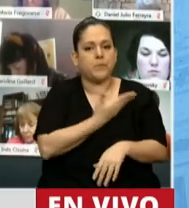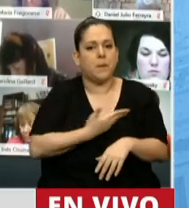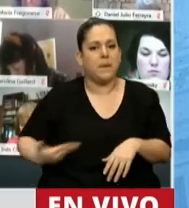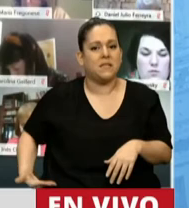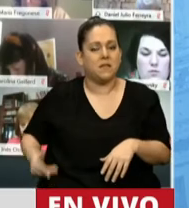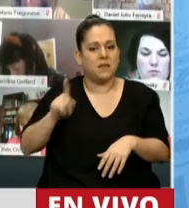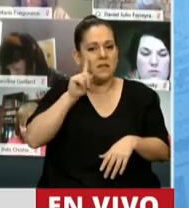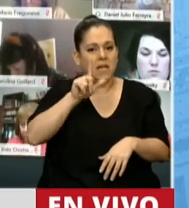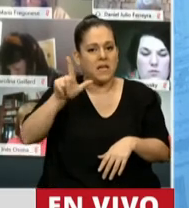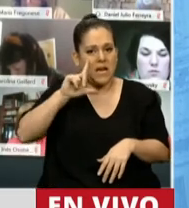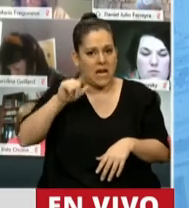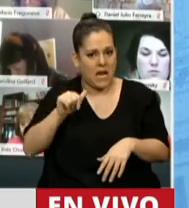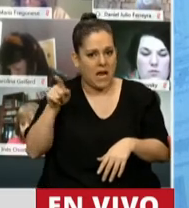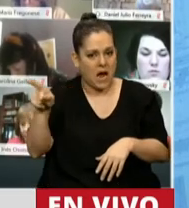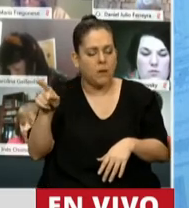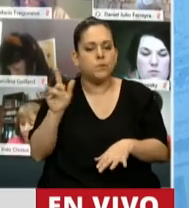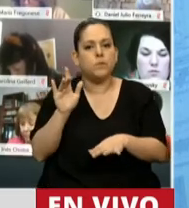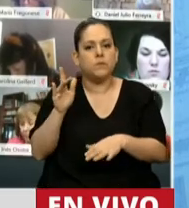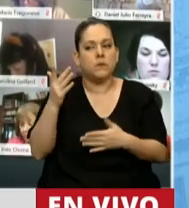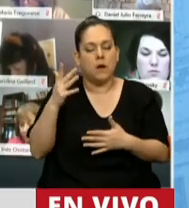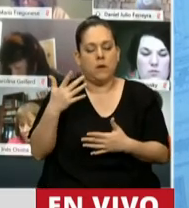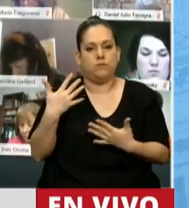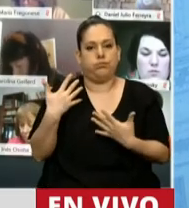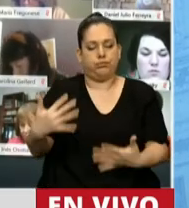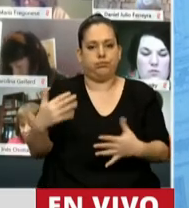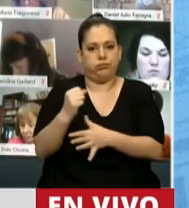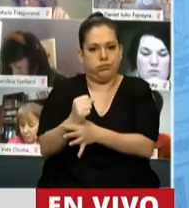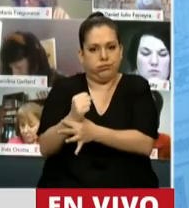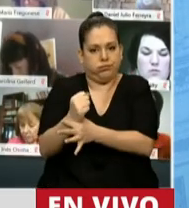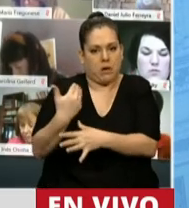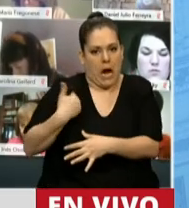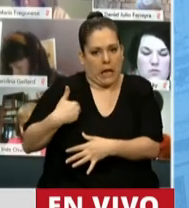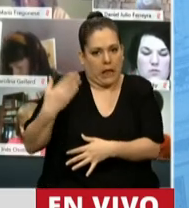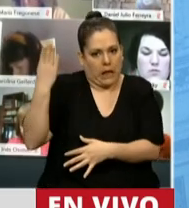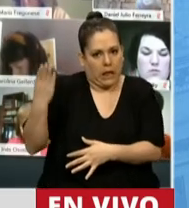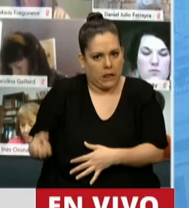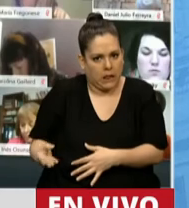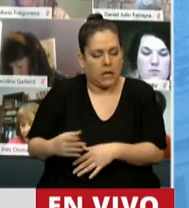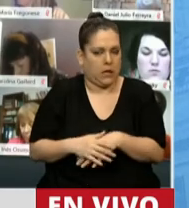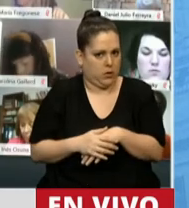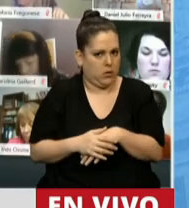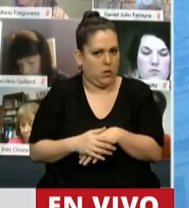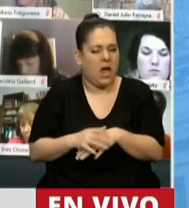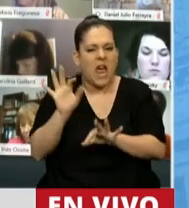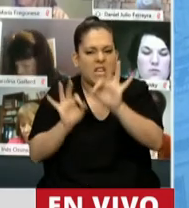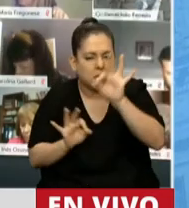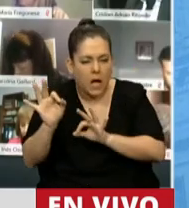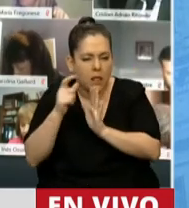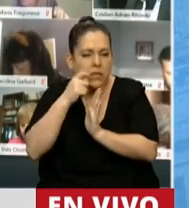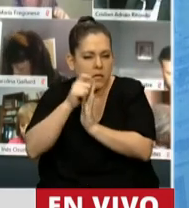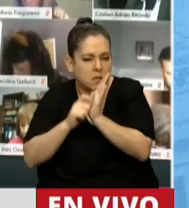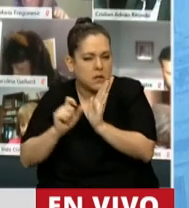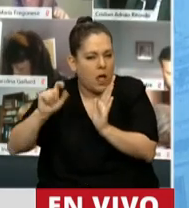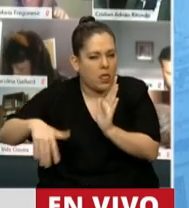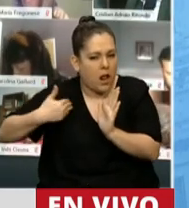al le rendimos homenaje, fue un gran argentino, un insigne estadista de nuestra historia, uno de